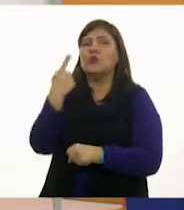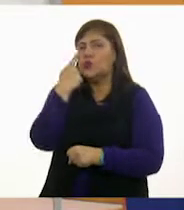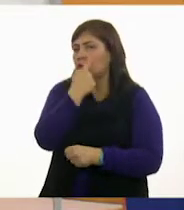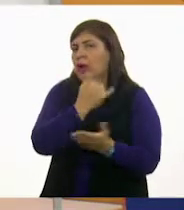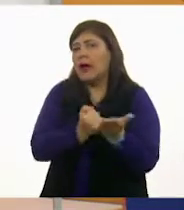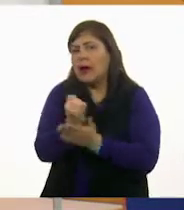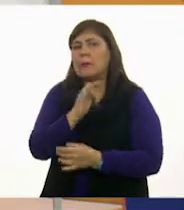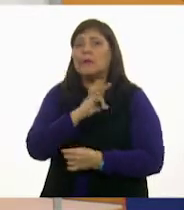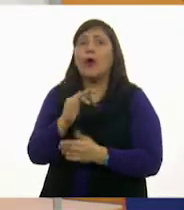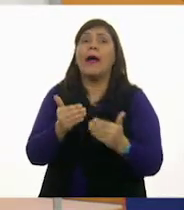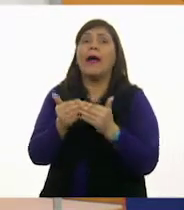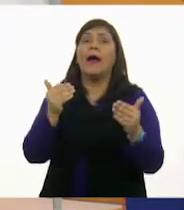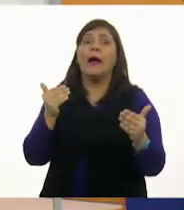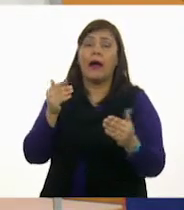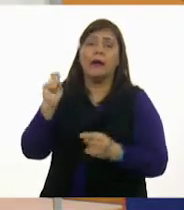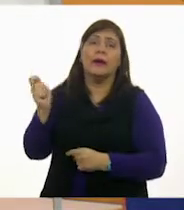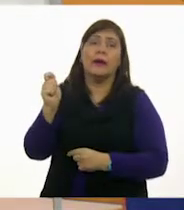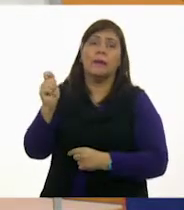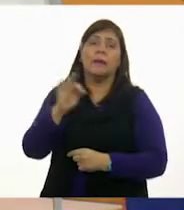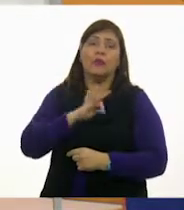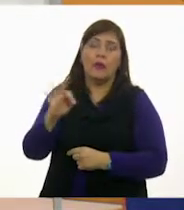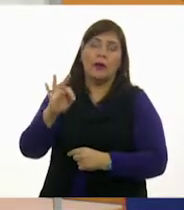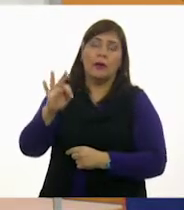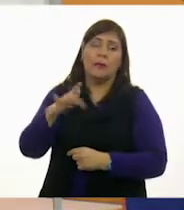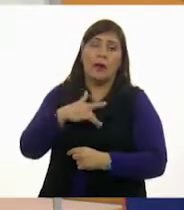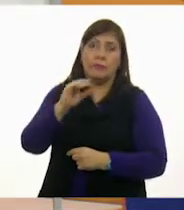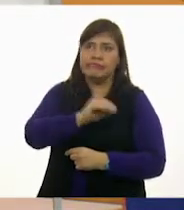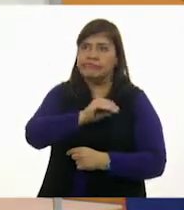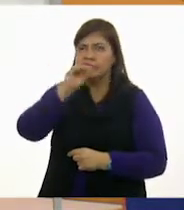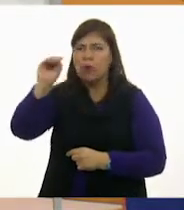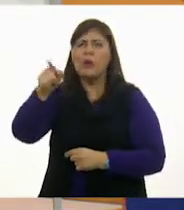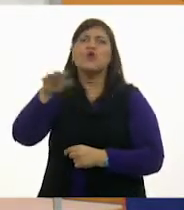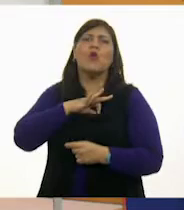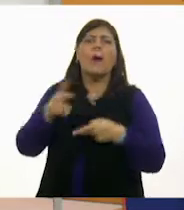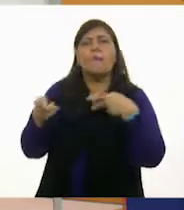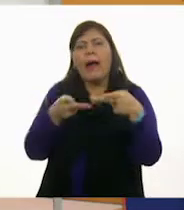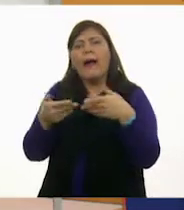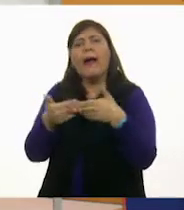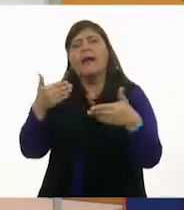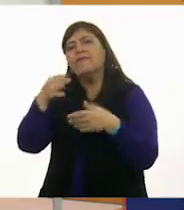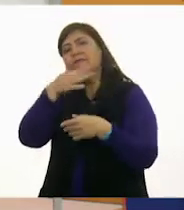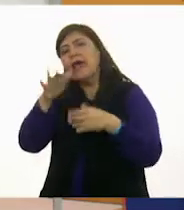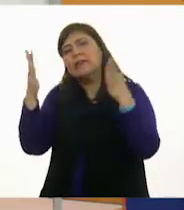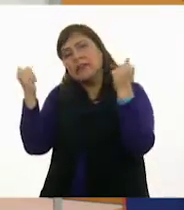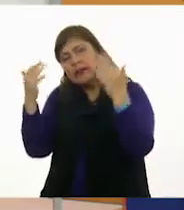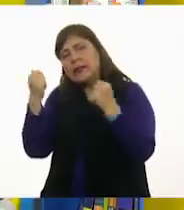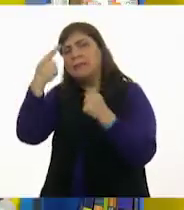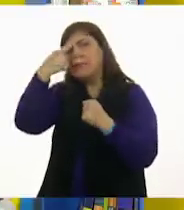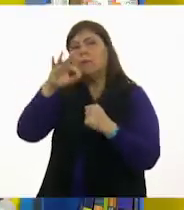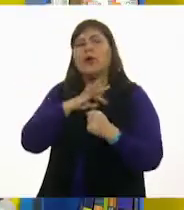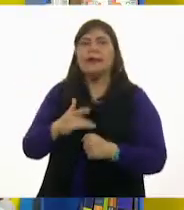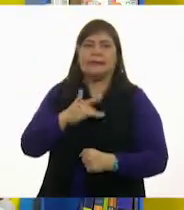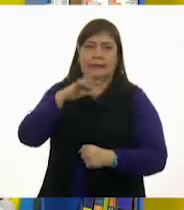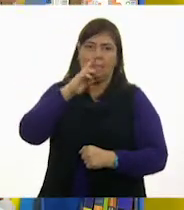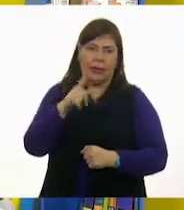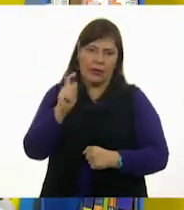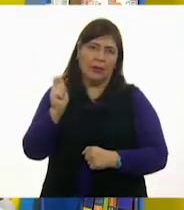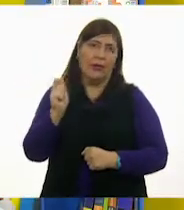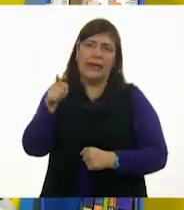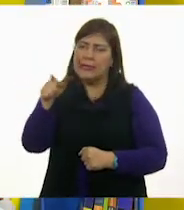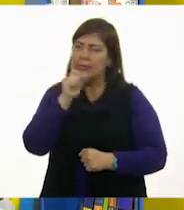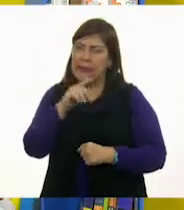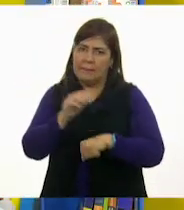que antes de que se vaya, puedas organizarle una fiesta o algo y te sientas mejor. Y él también, Oscar. Claro.